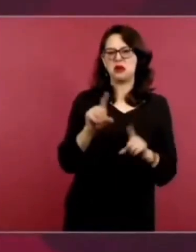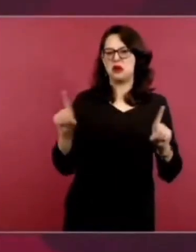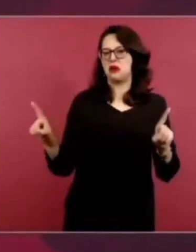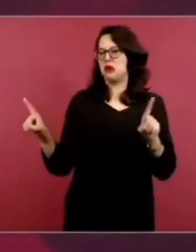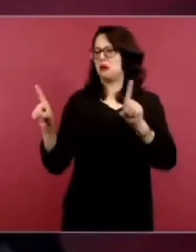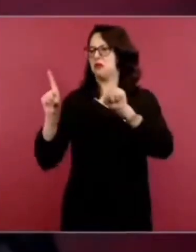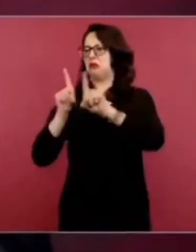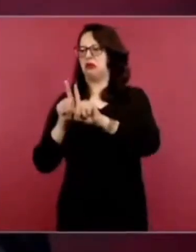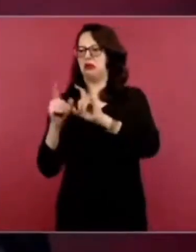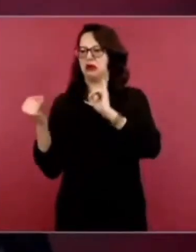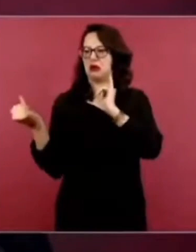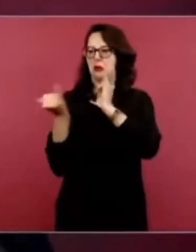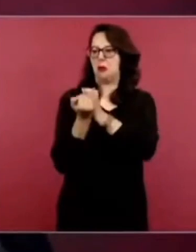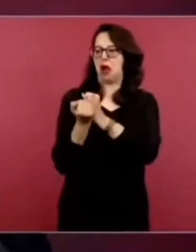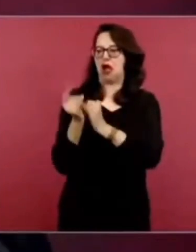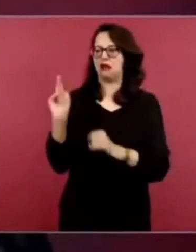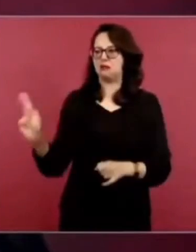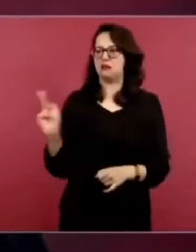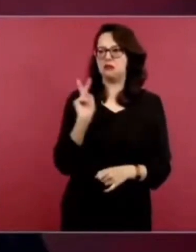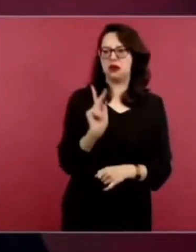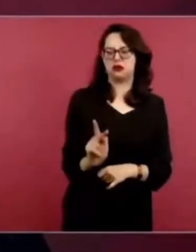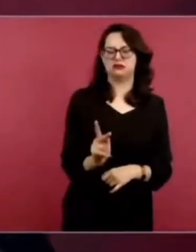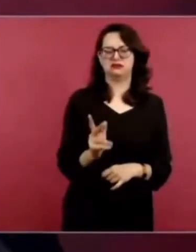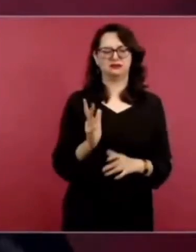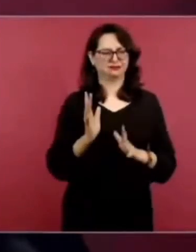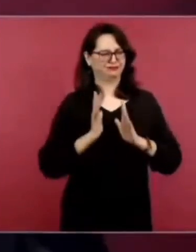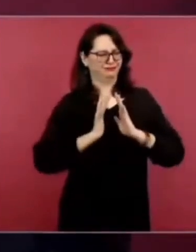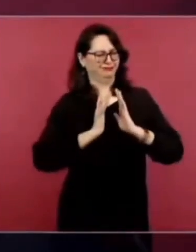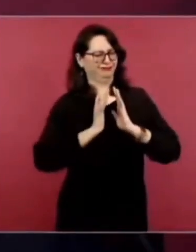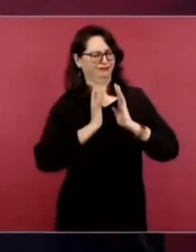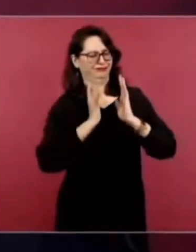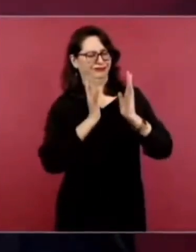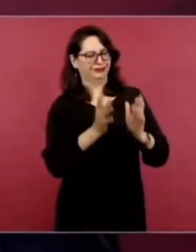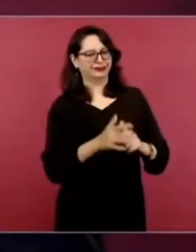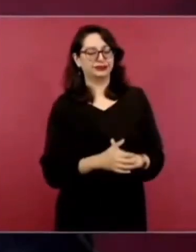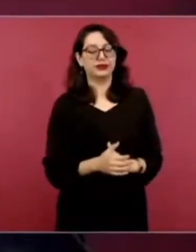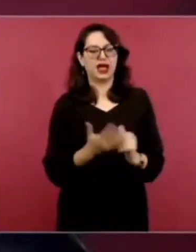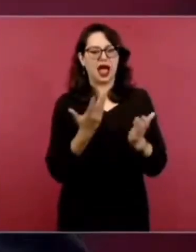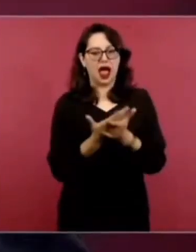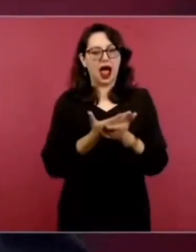Entonces nosotros no podemos, no debemos,